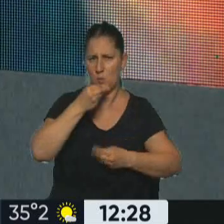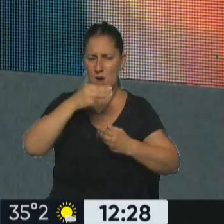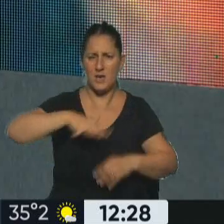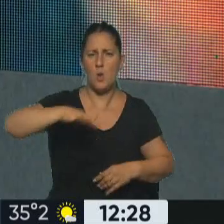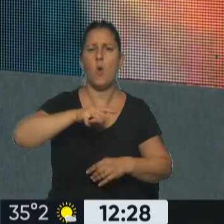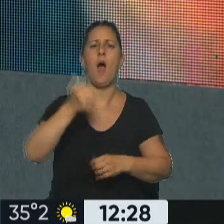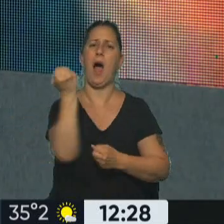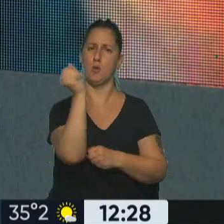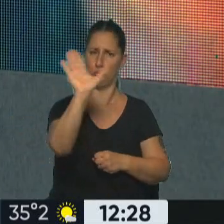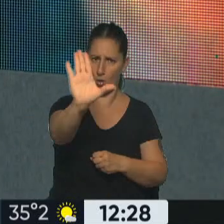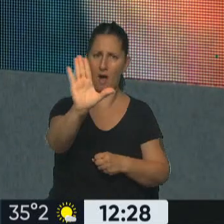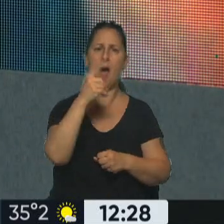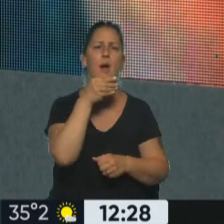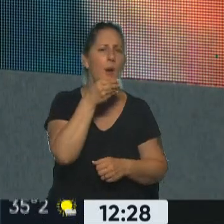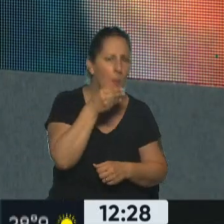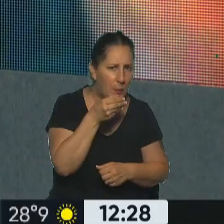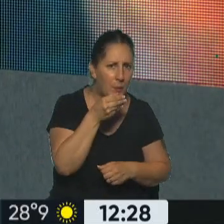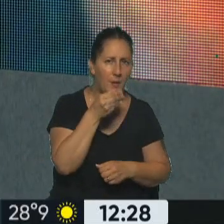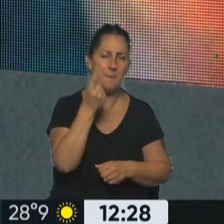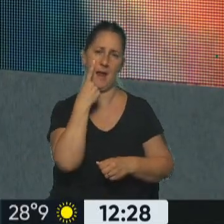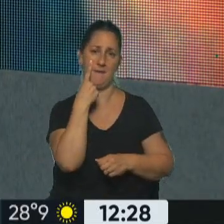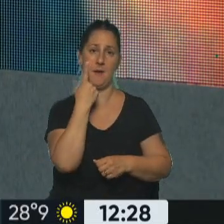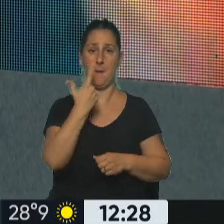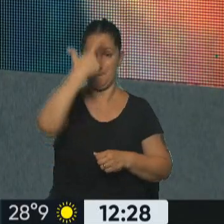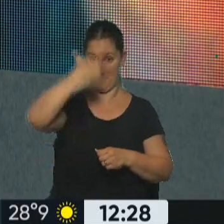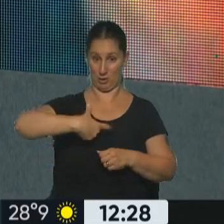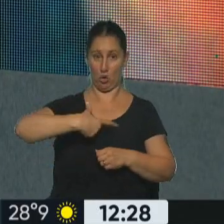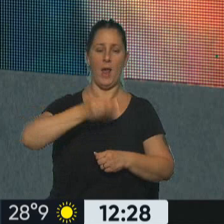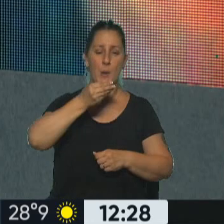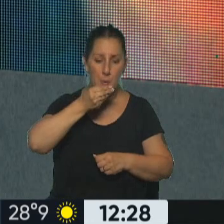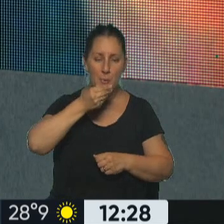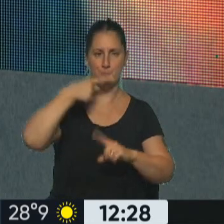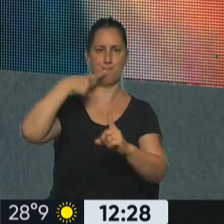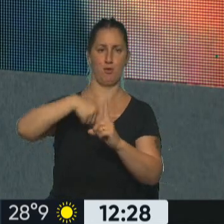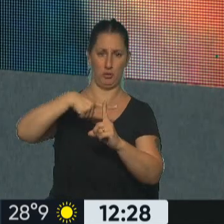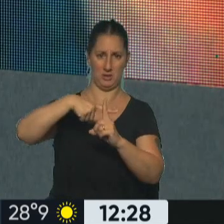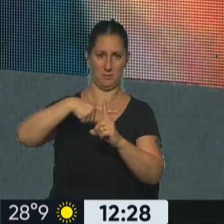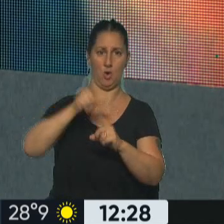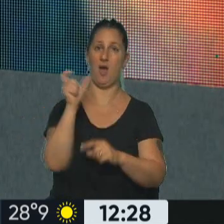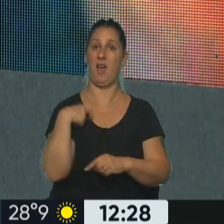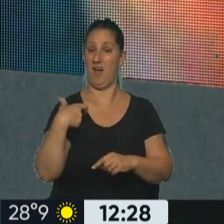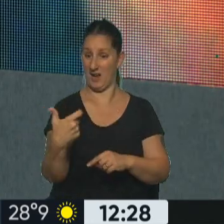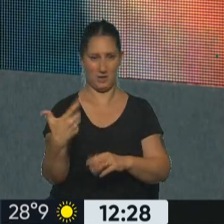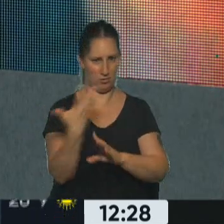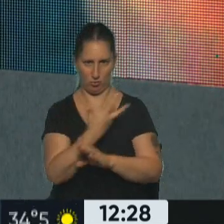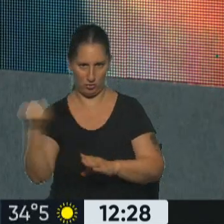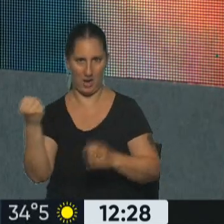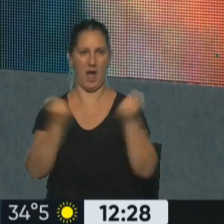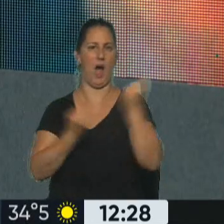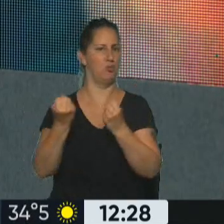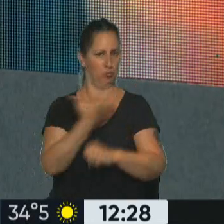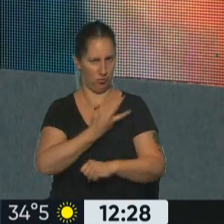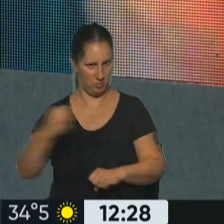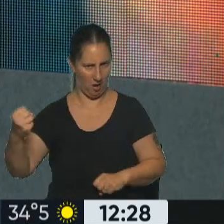un automóvil, le hacen el test de alcoholemia, ese conductor da positivo de alcoholemia, le retira el registro, le retira el automóvil.